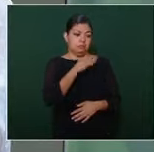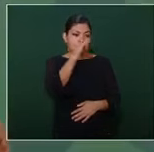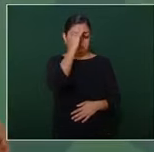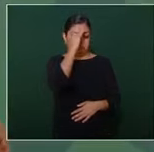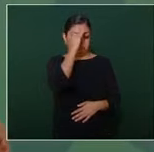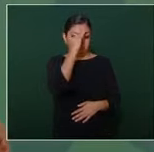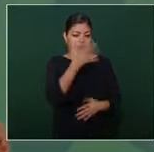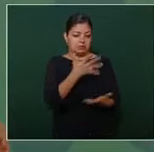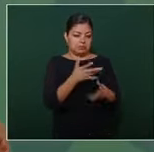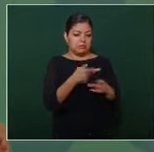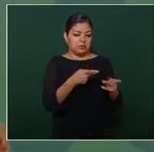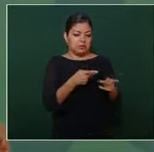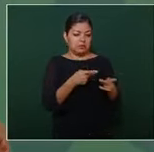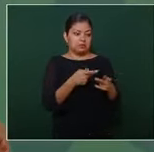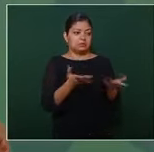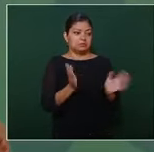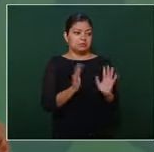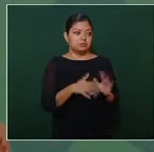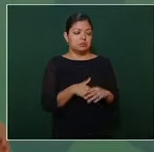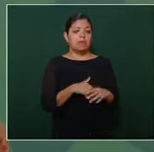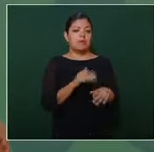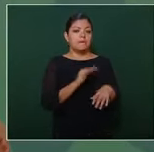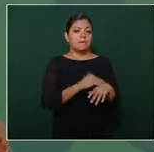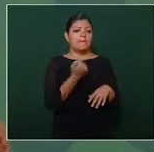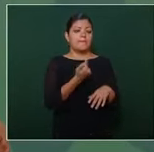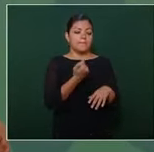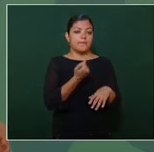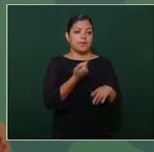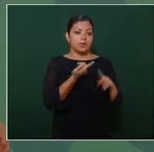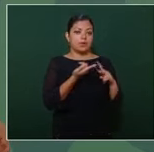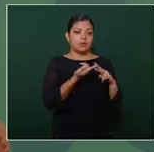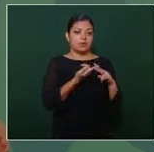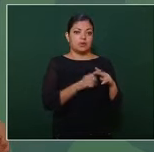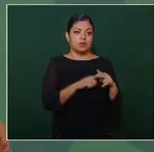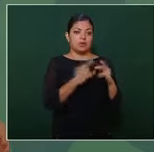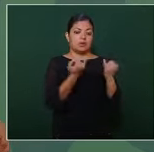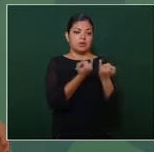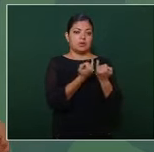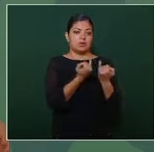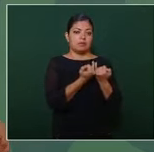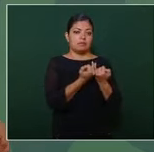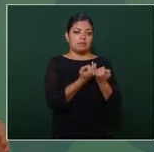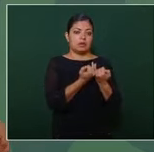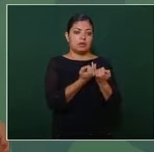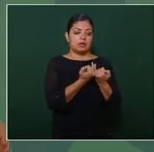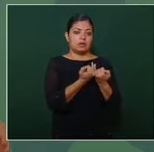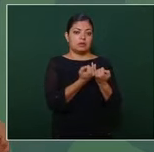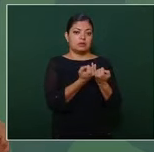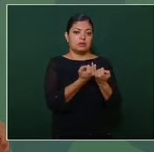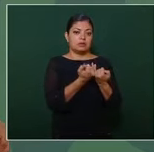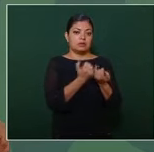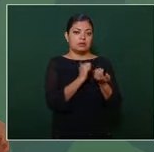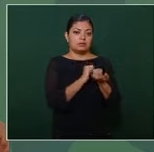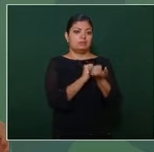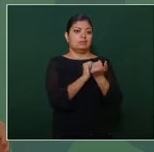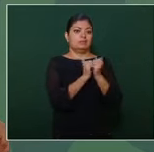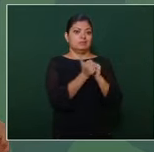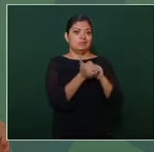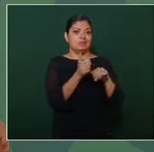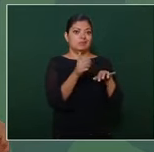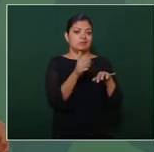este porque van a empezar también a cambiar las condiciones